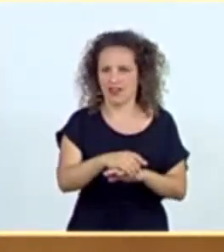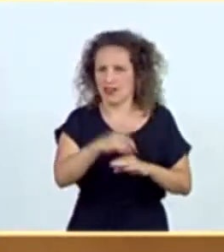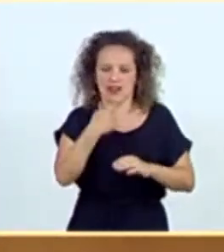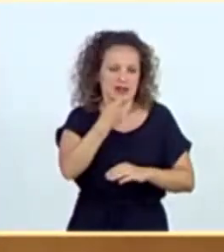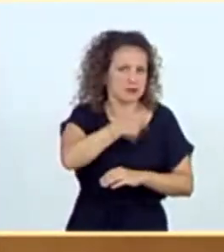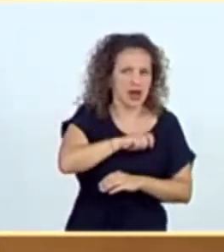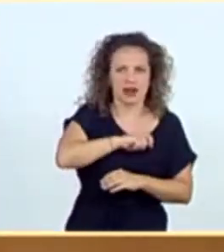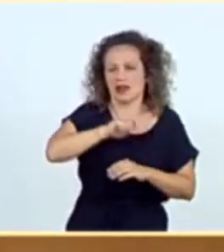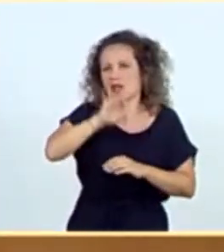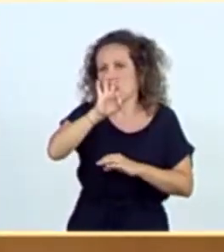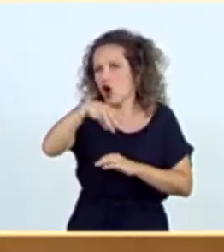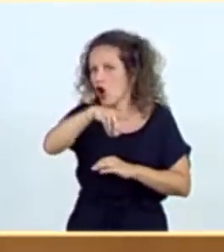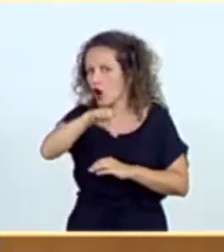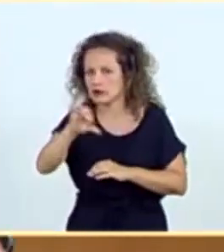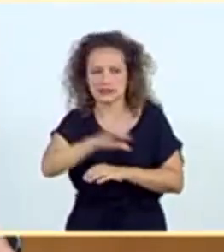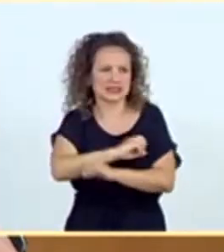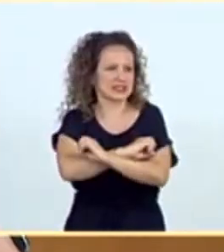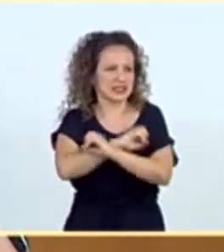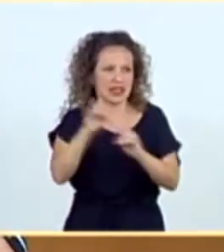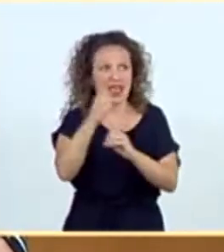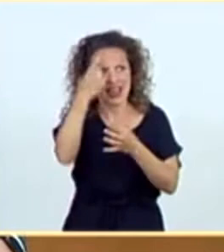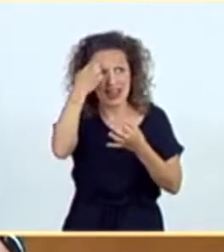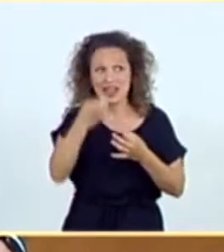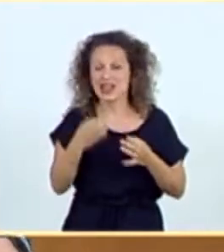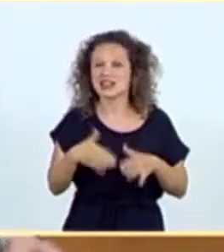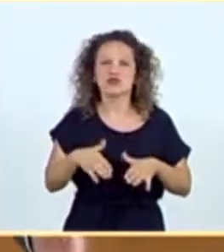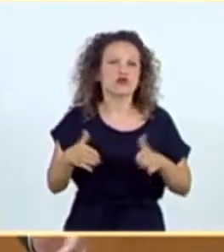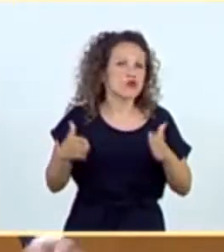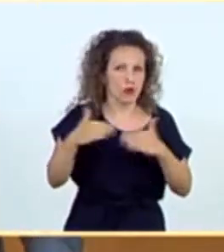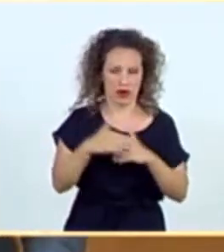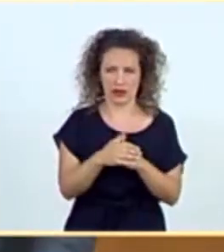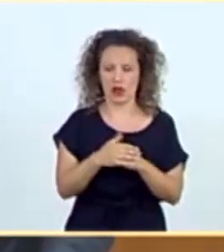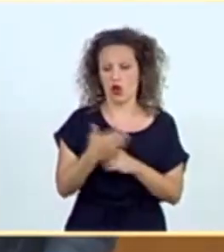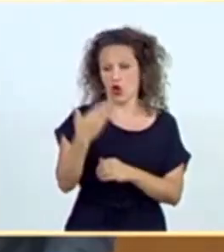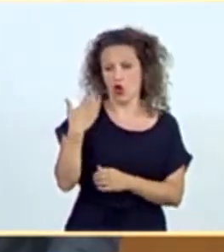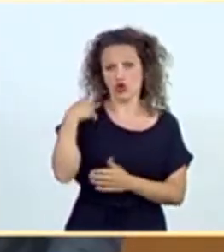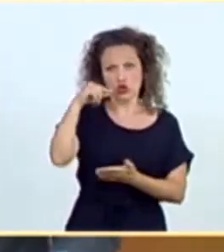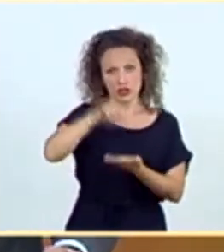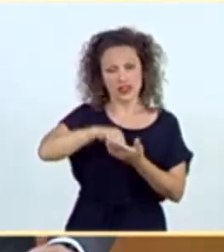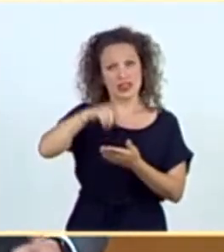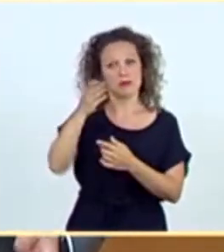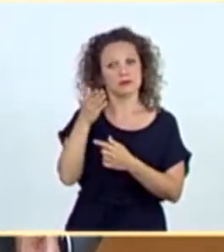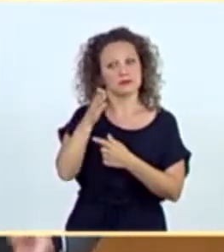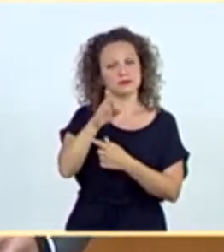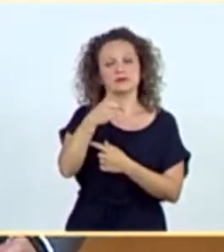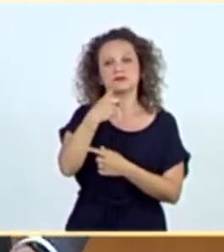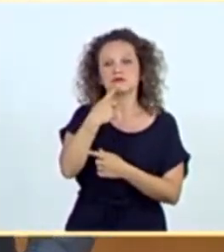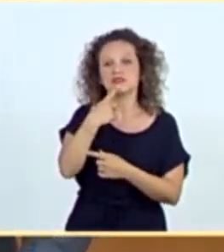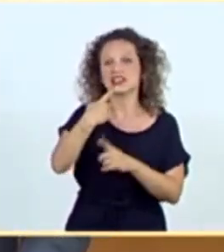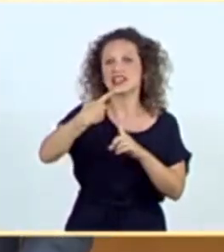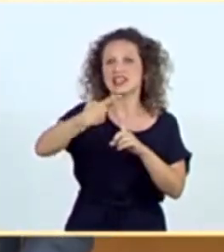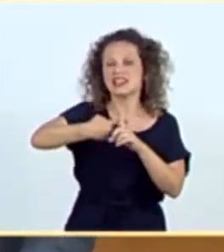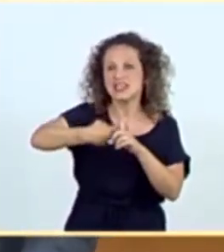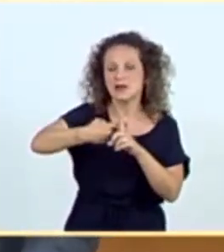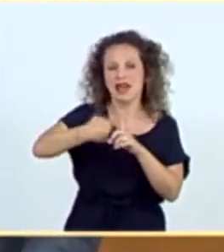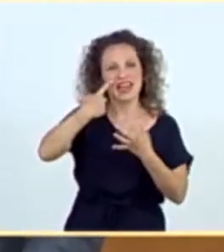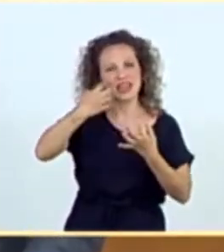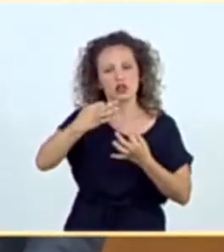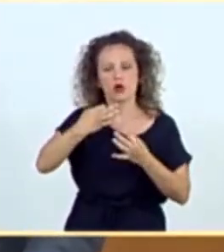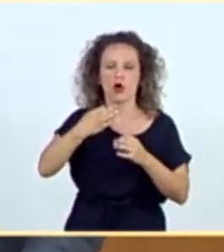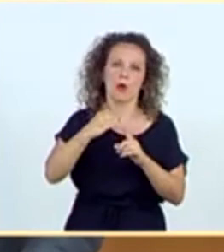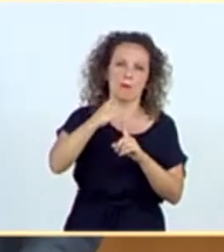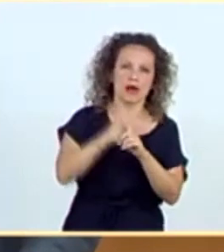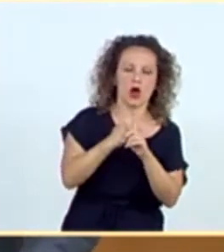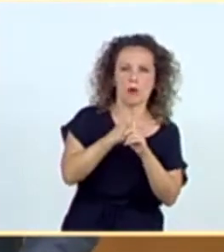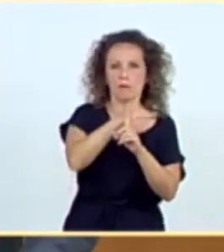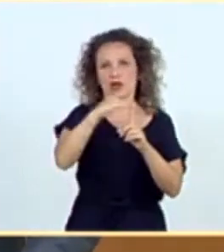Europea. No tiene ninguna credibilidad. Decía también en su presentación otro día que para evaluar el nivel de riesgo bajo, medio o alto, tendrán en